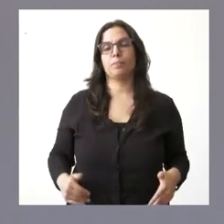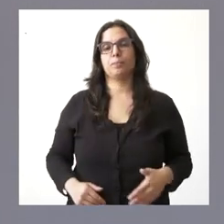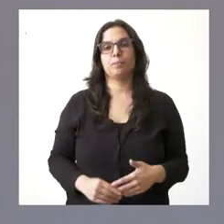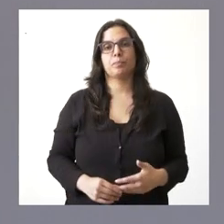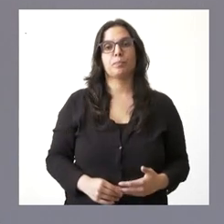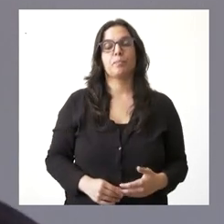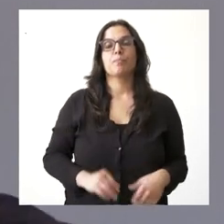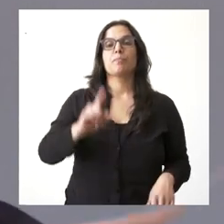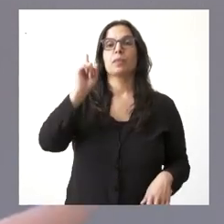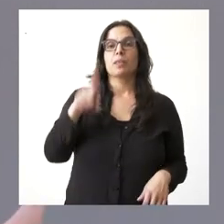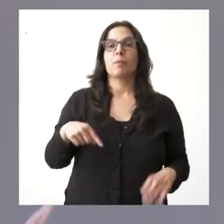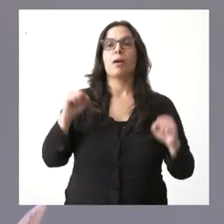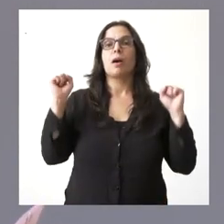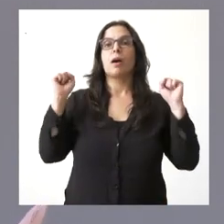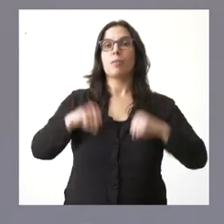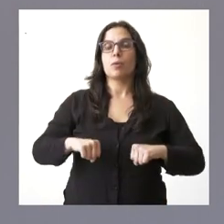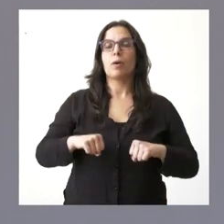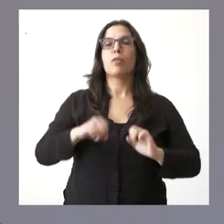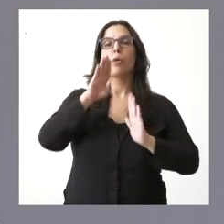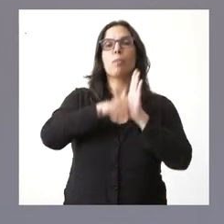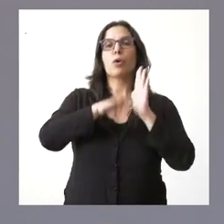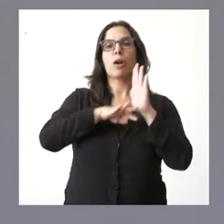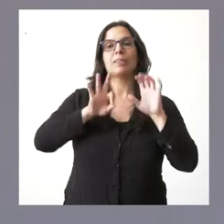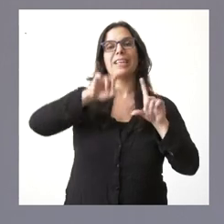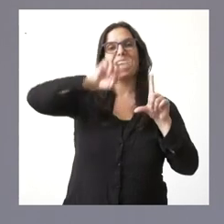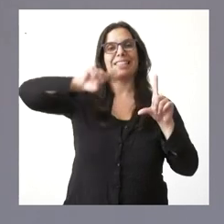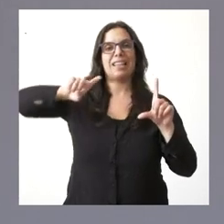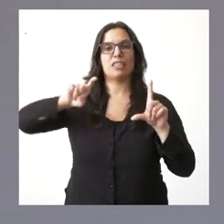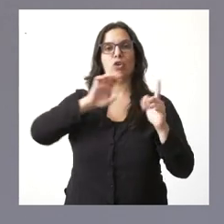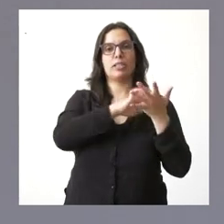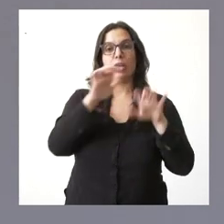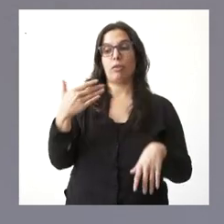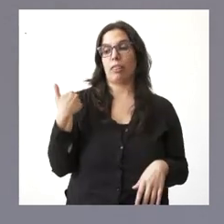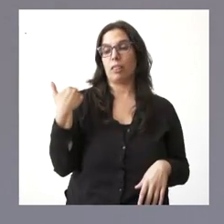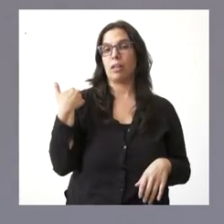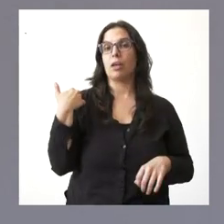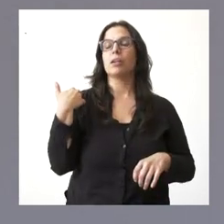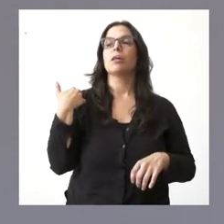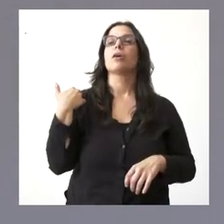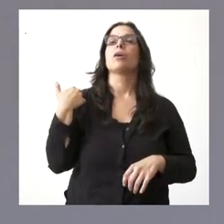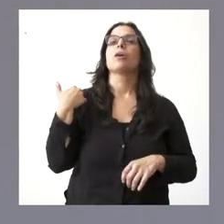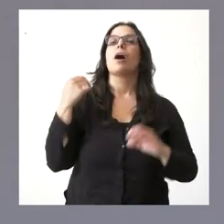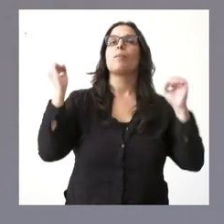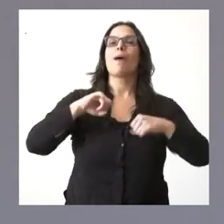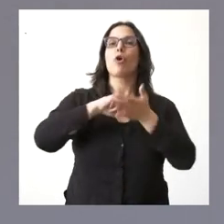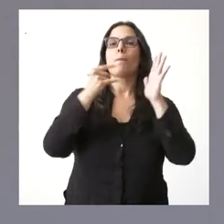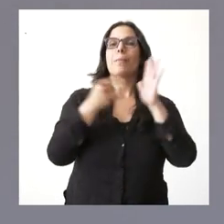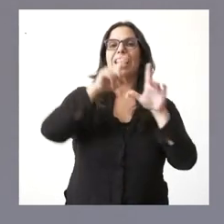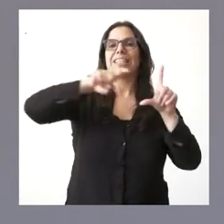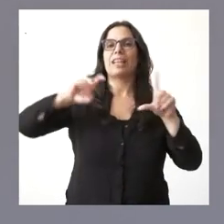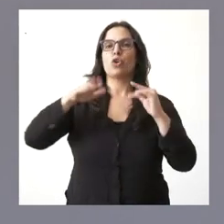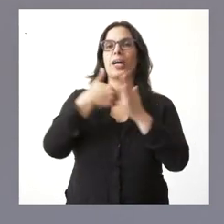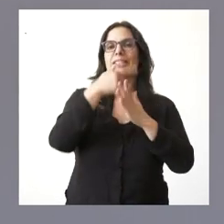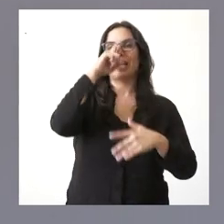aprobado también el programa estadístico de Castilla y León. Hace poco habíamos aprobado el plan estadístico. Hasta el año 25 el programa